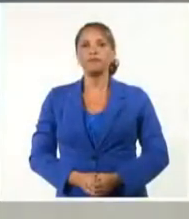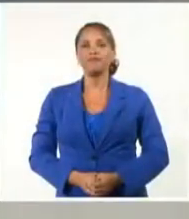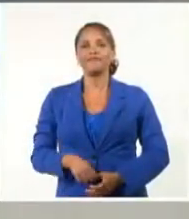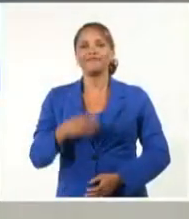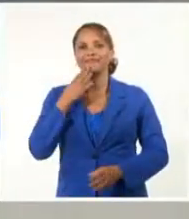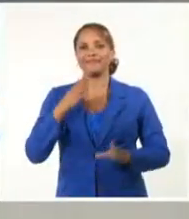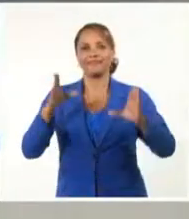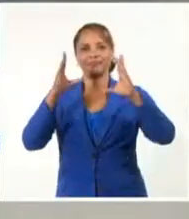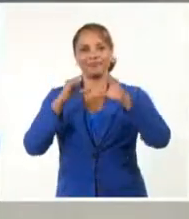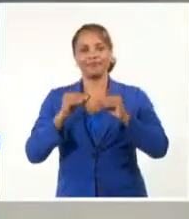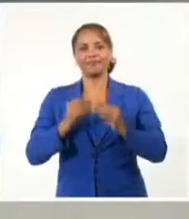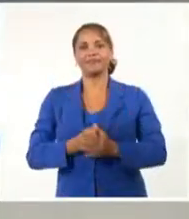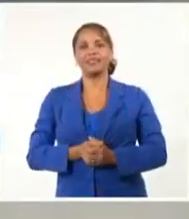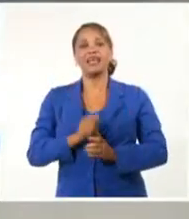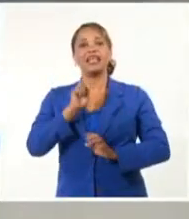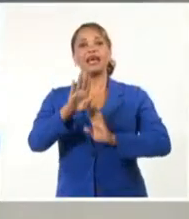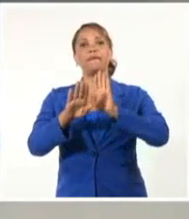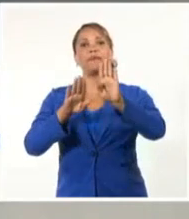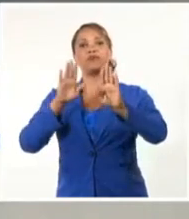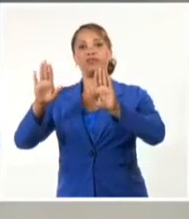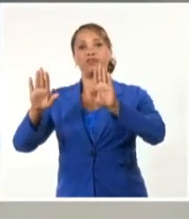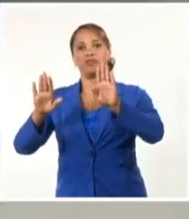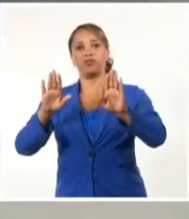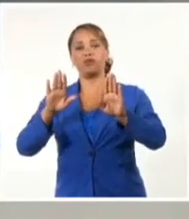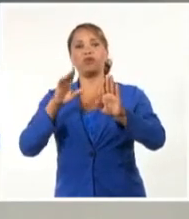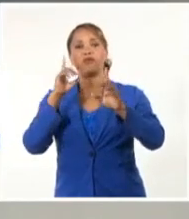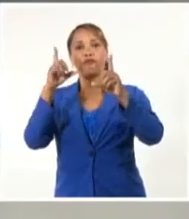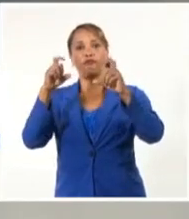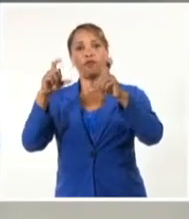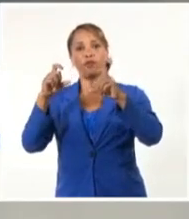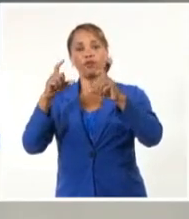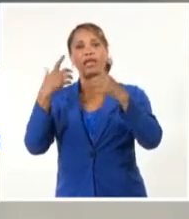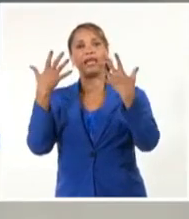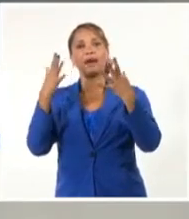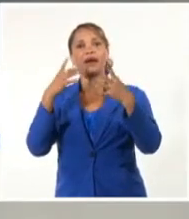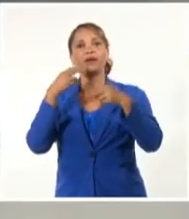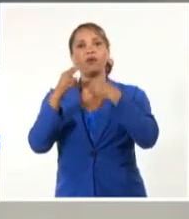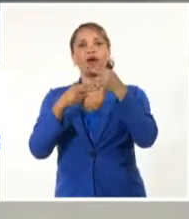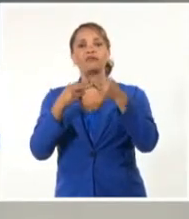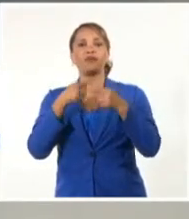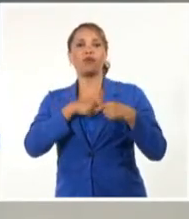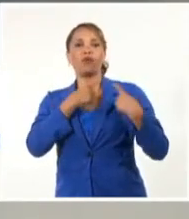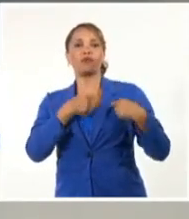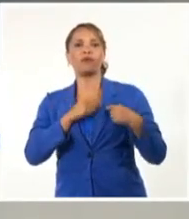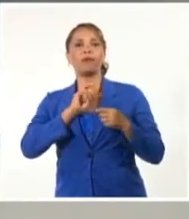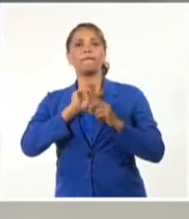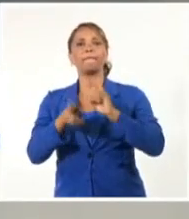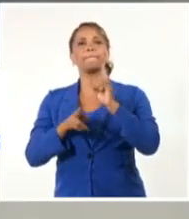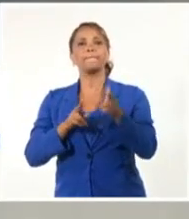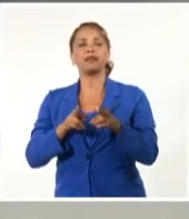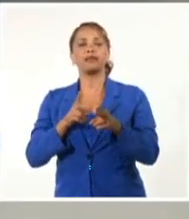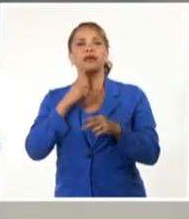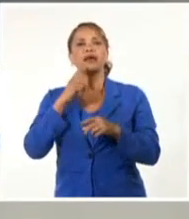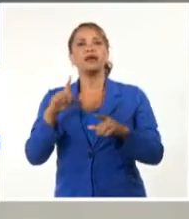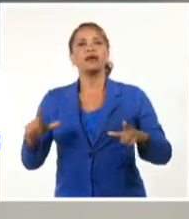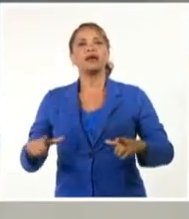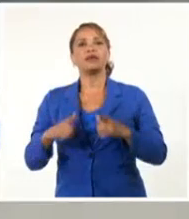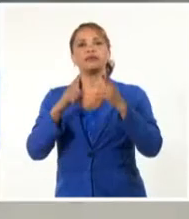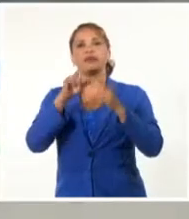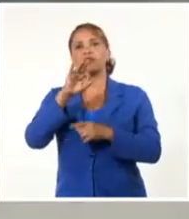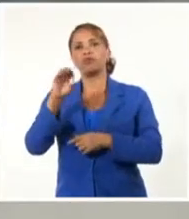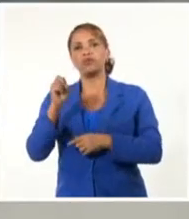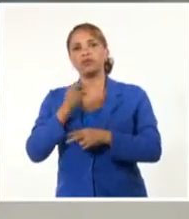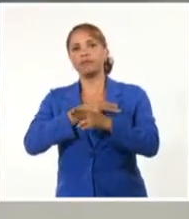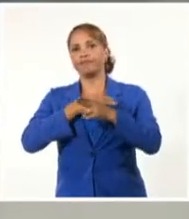Buenas noches, la exposición fotográfica La Manu ejecuta lo que el corazón manda. Dedicada al aniversario 80 del natalicio del